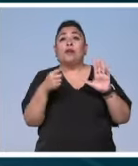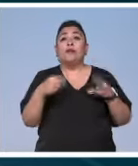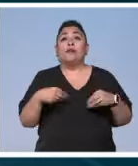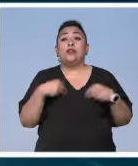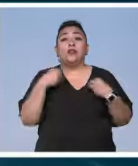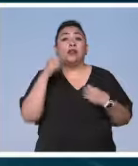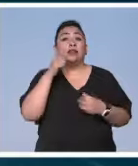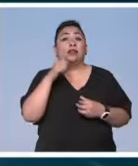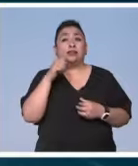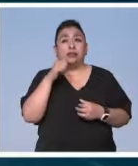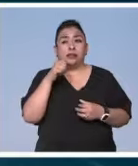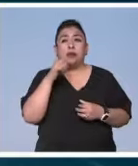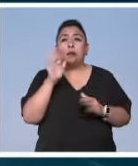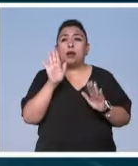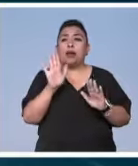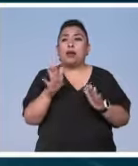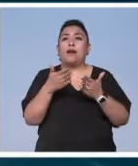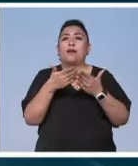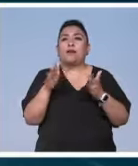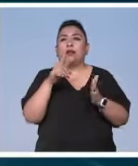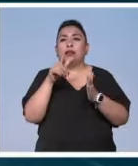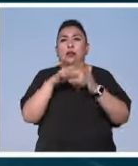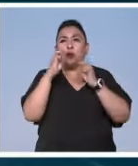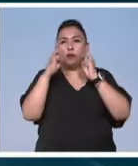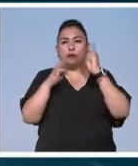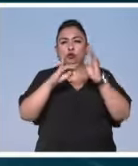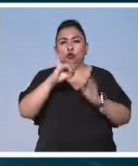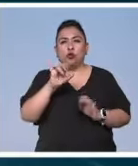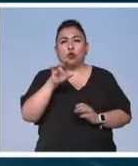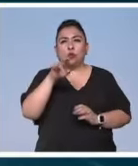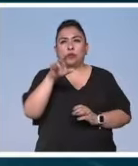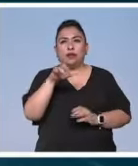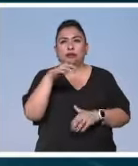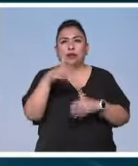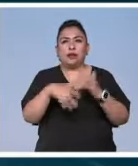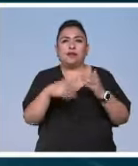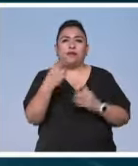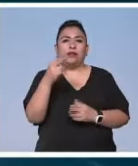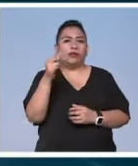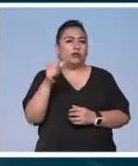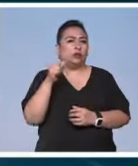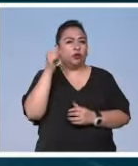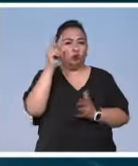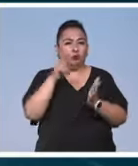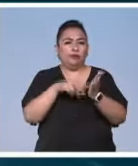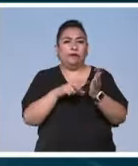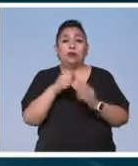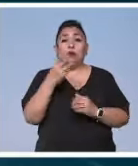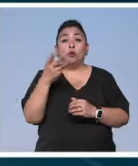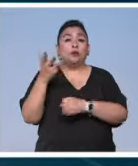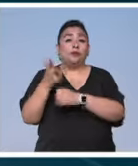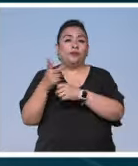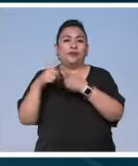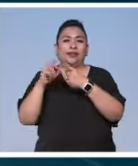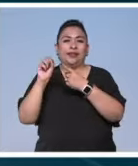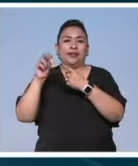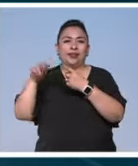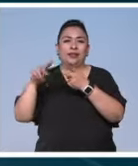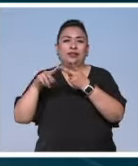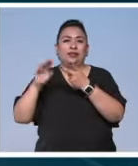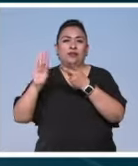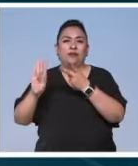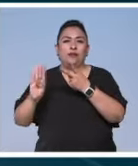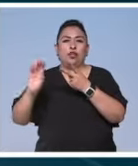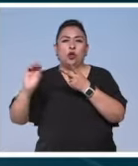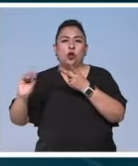para siempre por un momento permanecerá abierta en el Museo Jumex hasta el 25 de agosto de 2024. En la cámara, Saúl Nieto y Valdomero